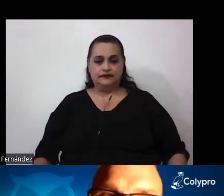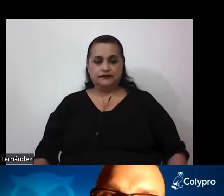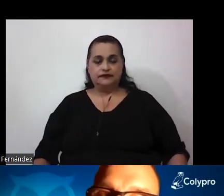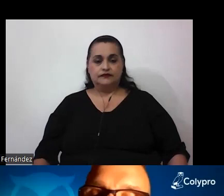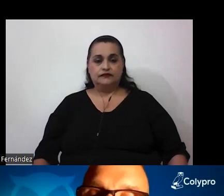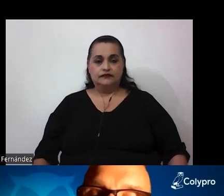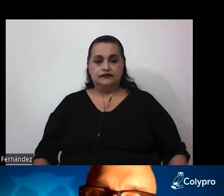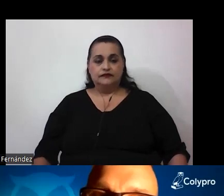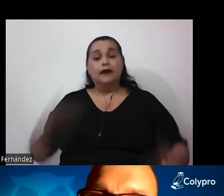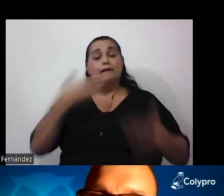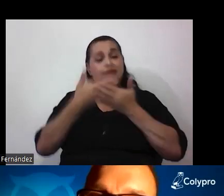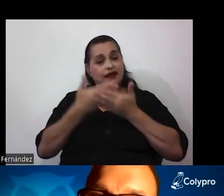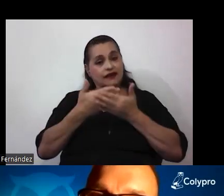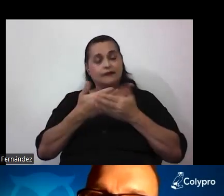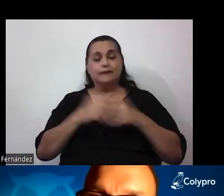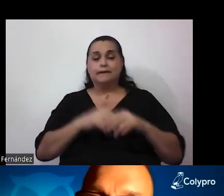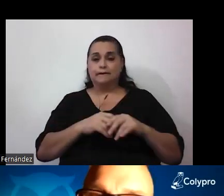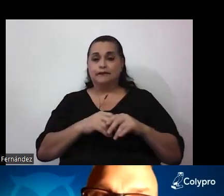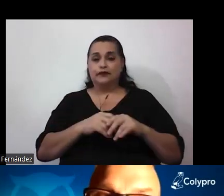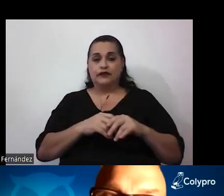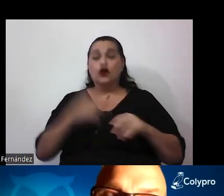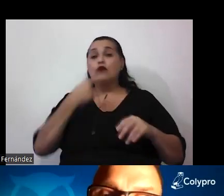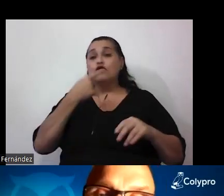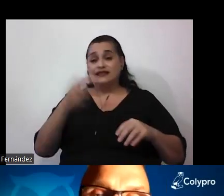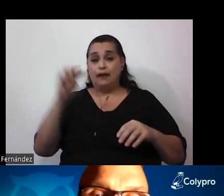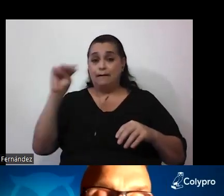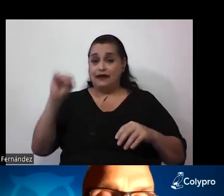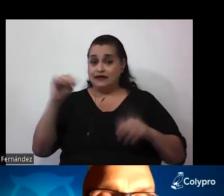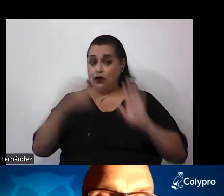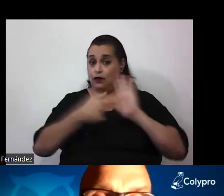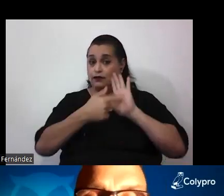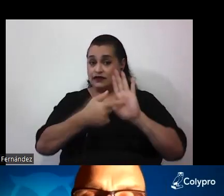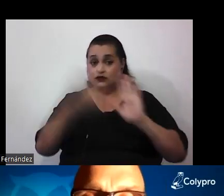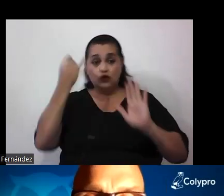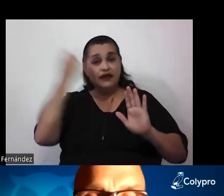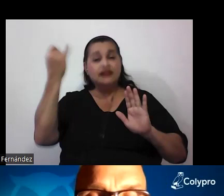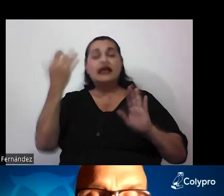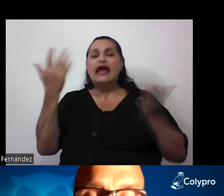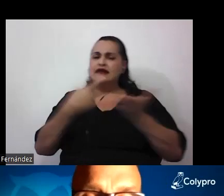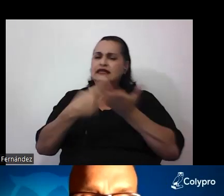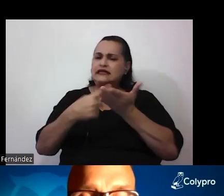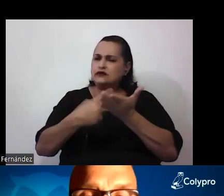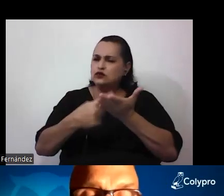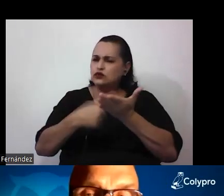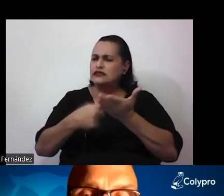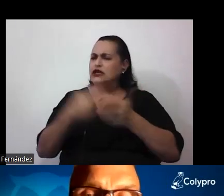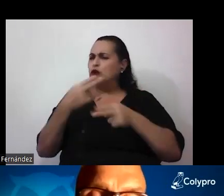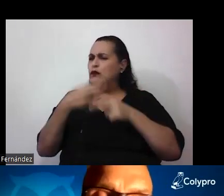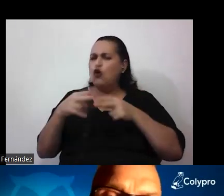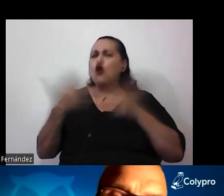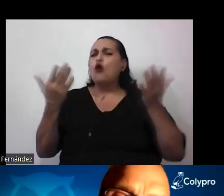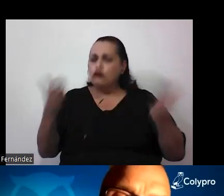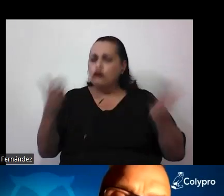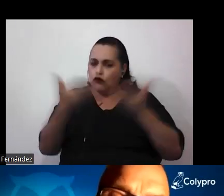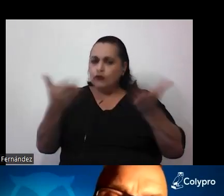bien, como decía Marcelo en la presentación, la idea es discutir un poco la cuestión de cómo fomentar el pensamiento crítico